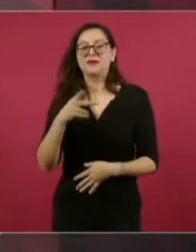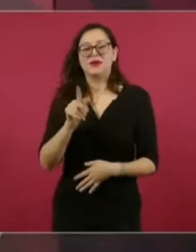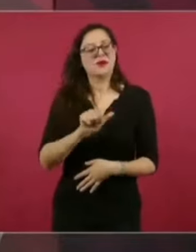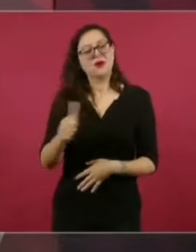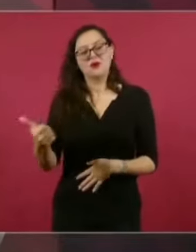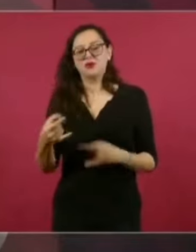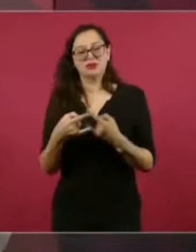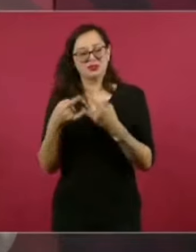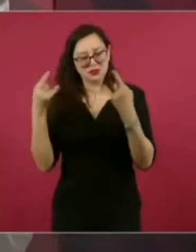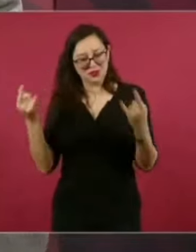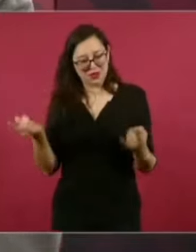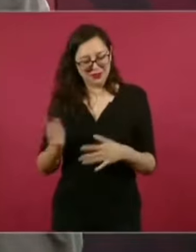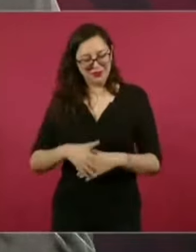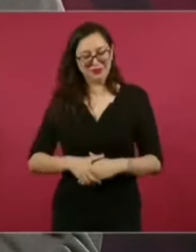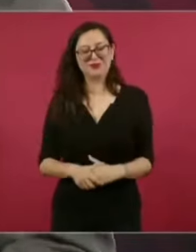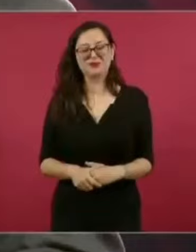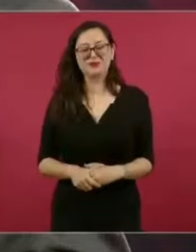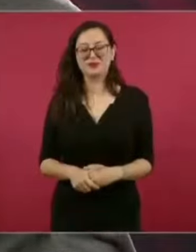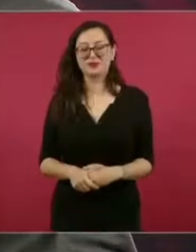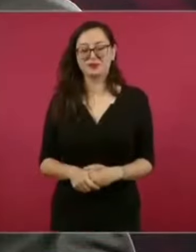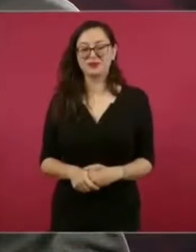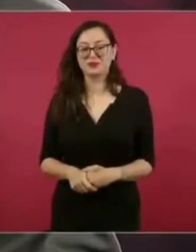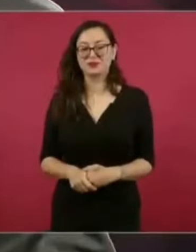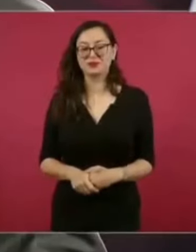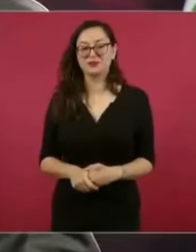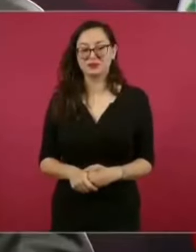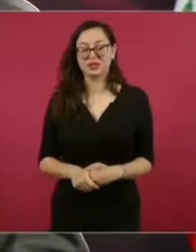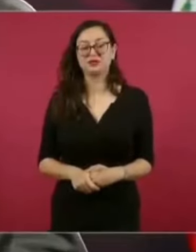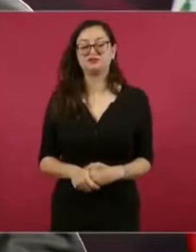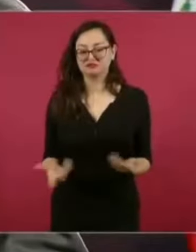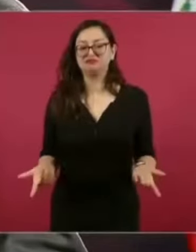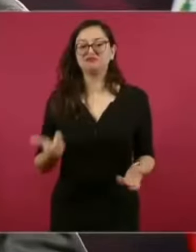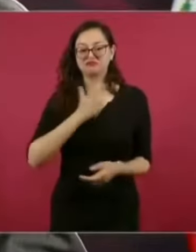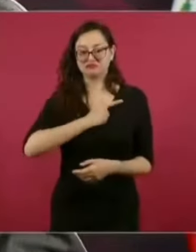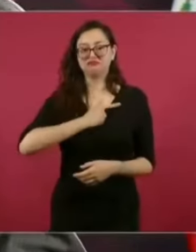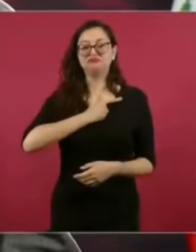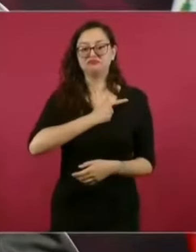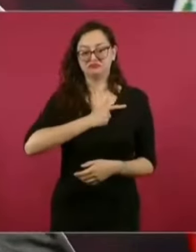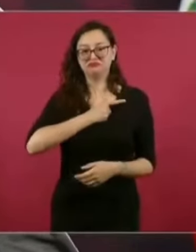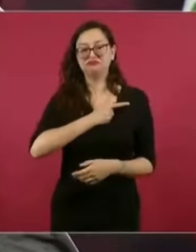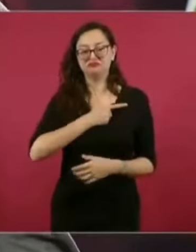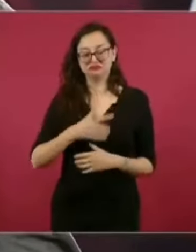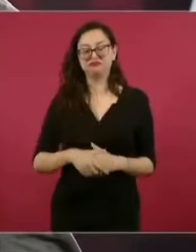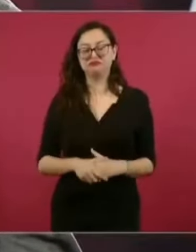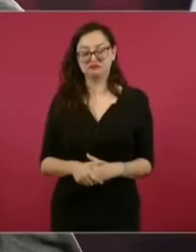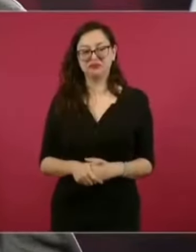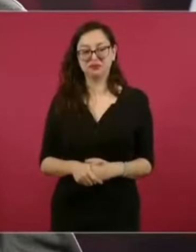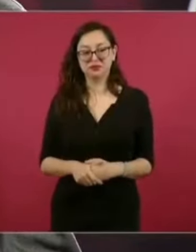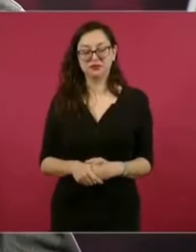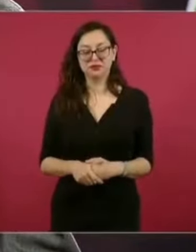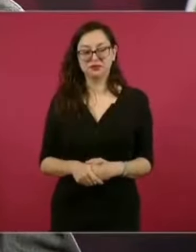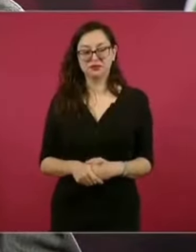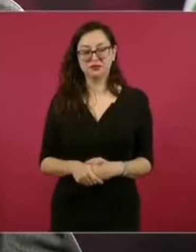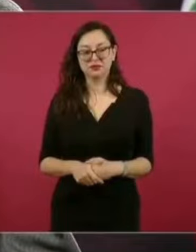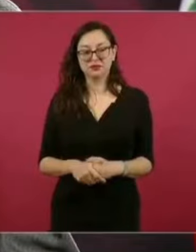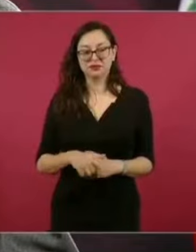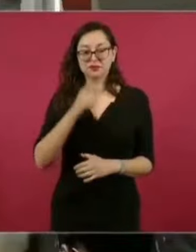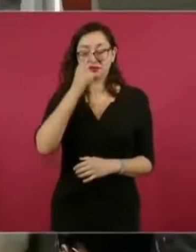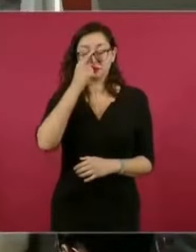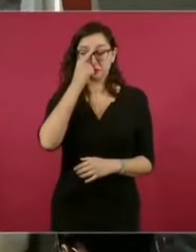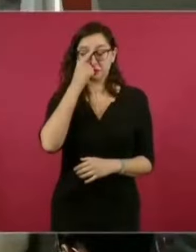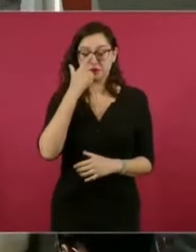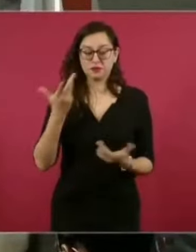cosa. Pero bueno, nos da muchísimo gusto el que haya un